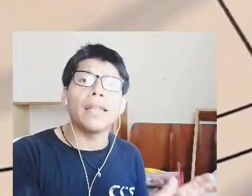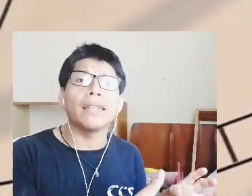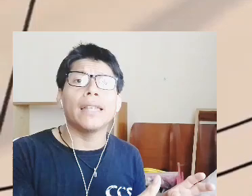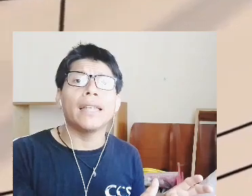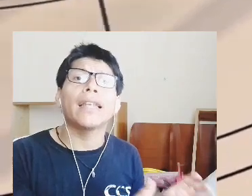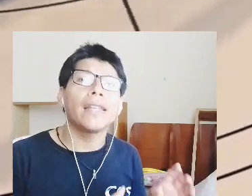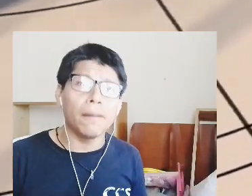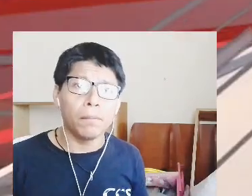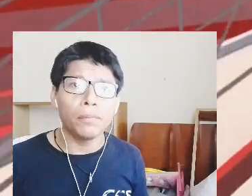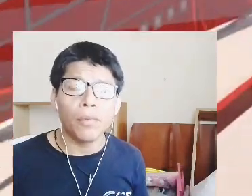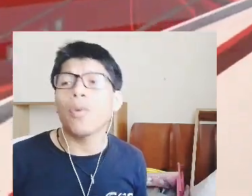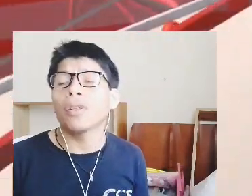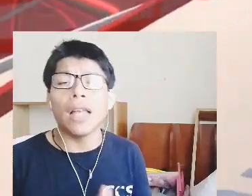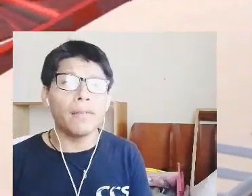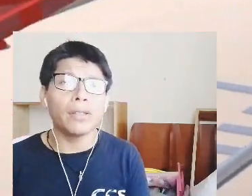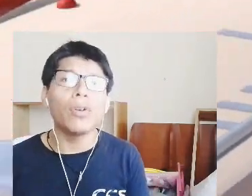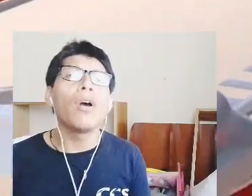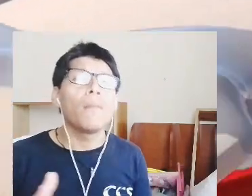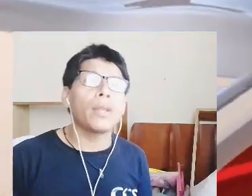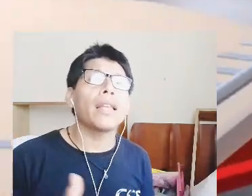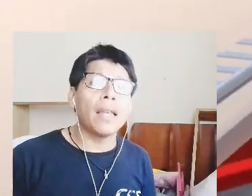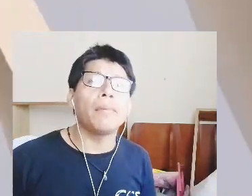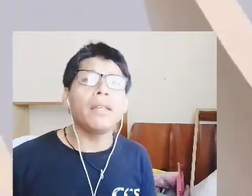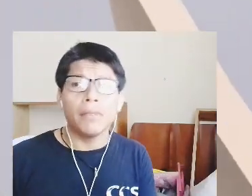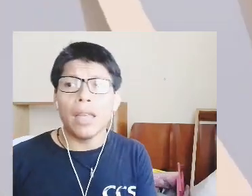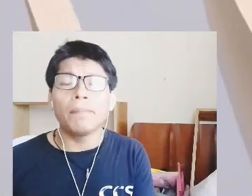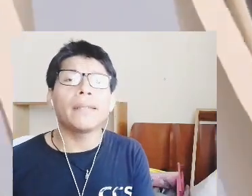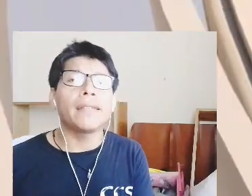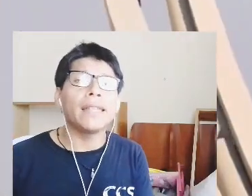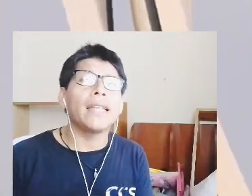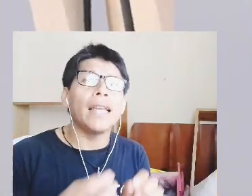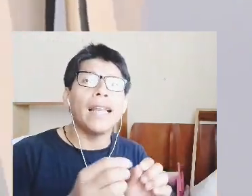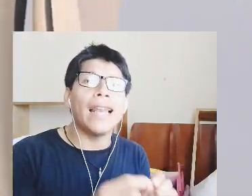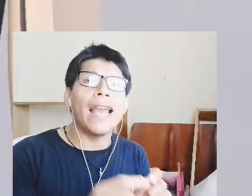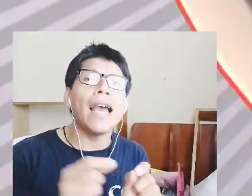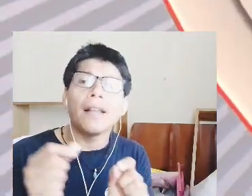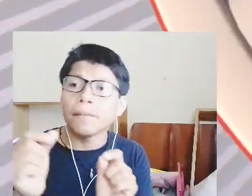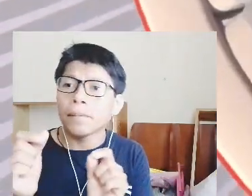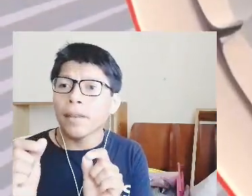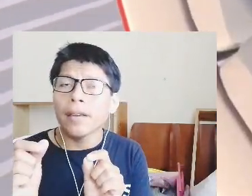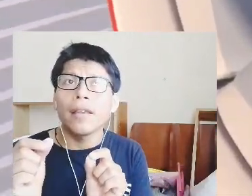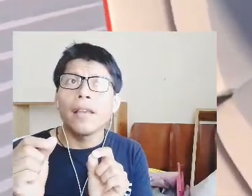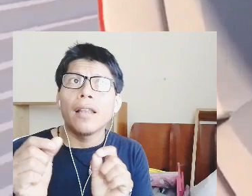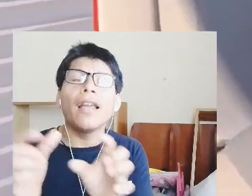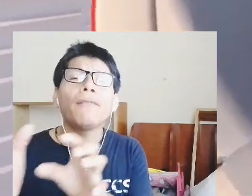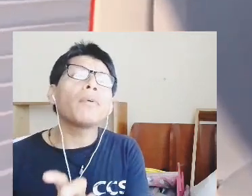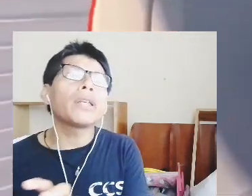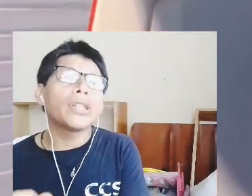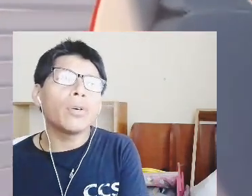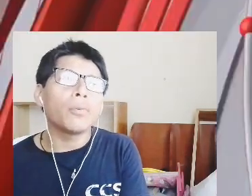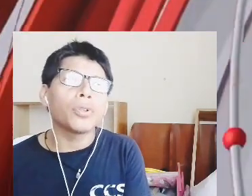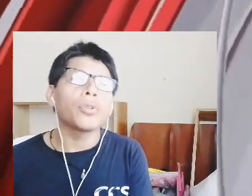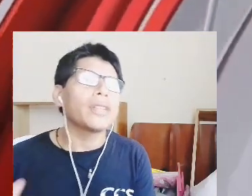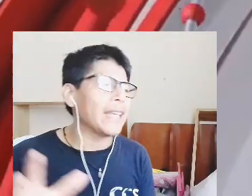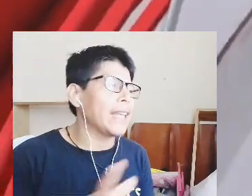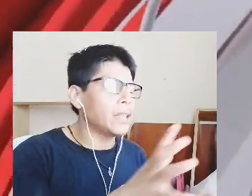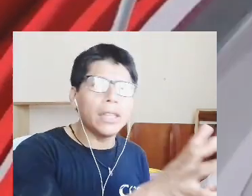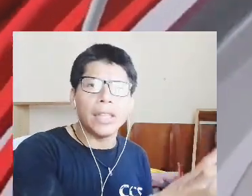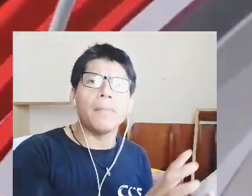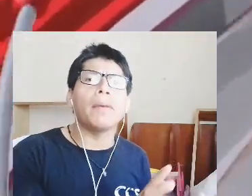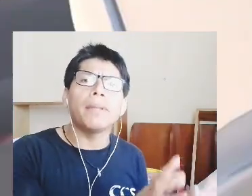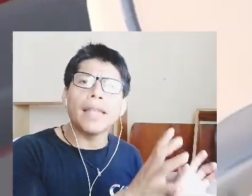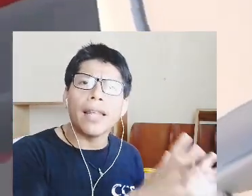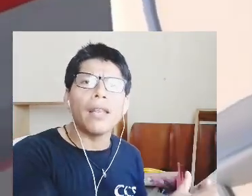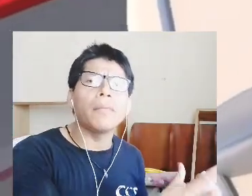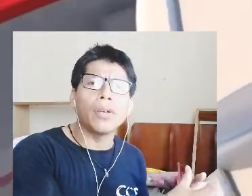límites de tiempo o tal vez no porque también el presidente le ha le ha favorecido mucho de que